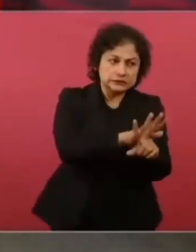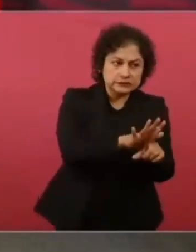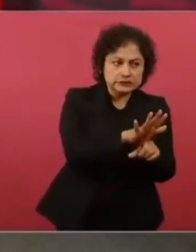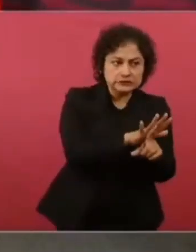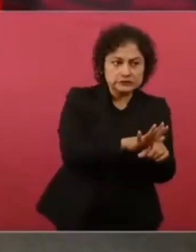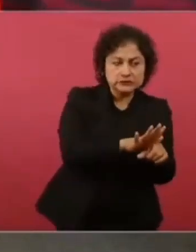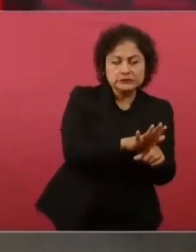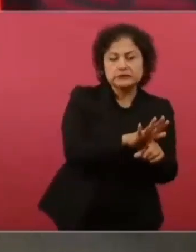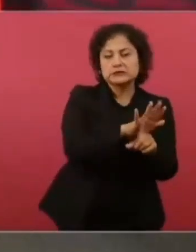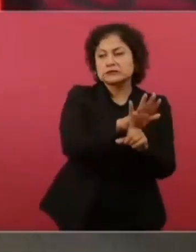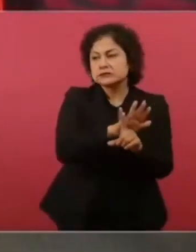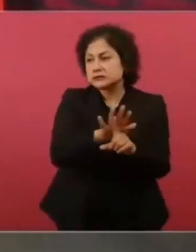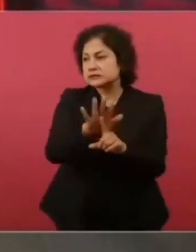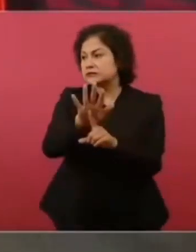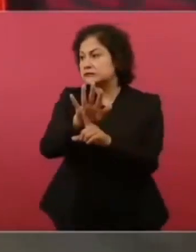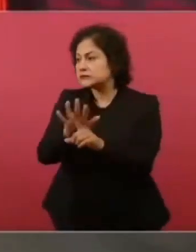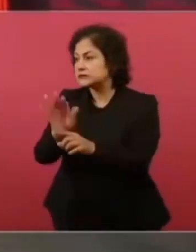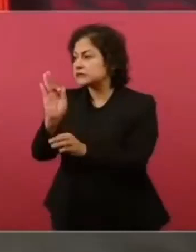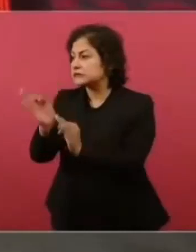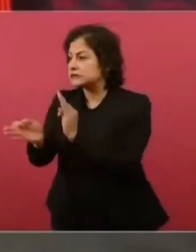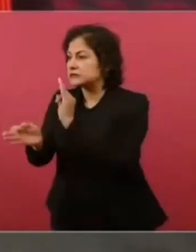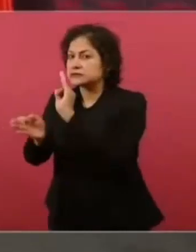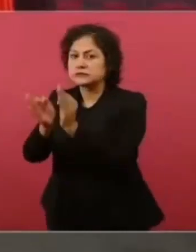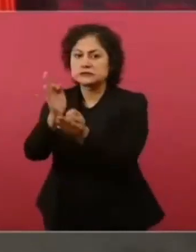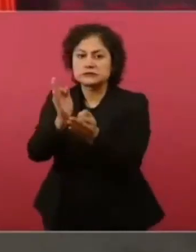Y hemos avanzado así.